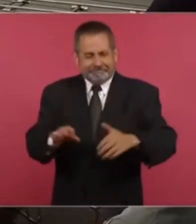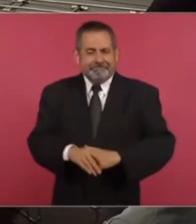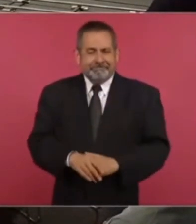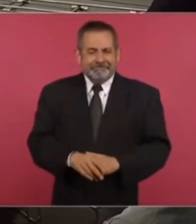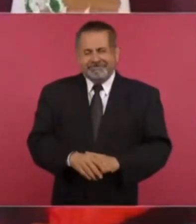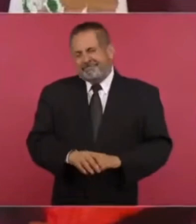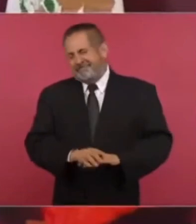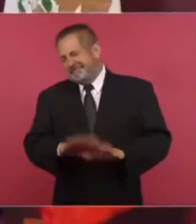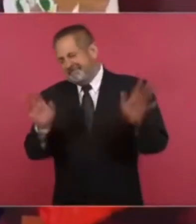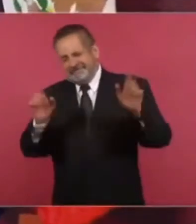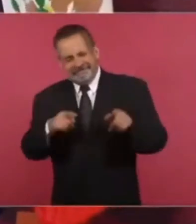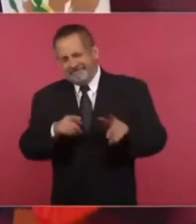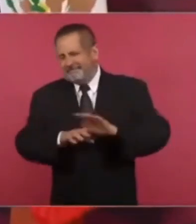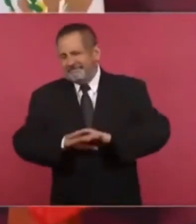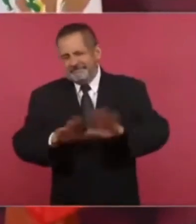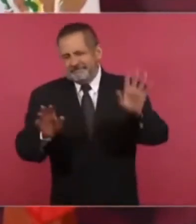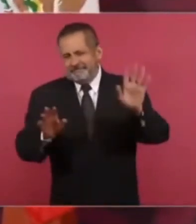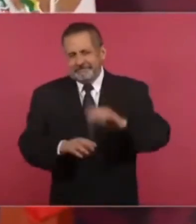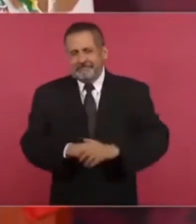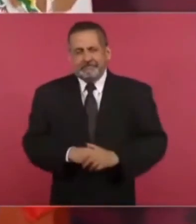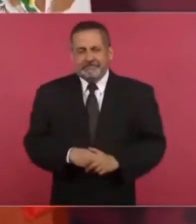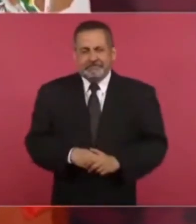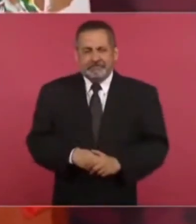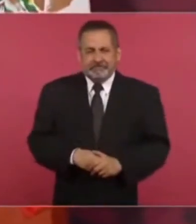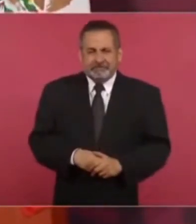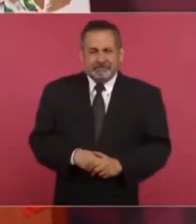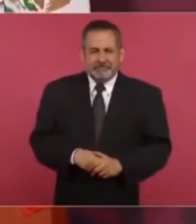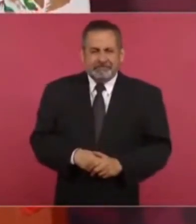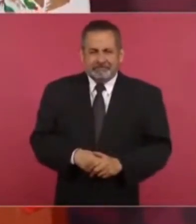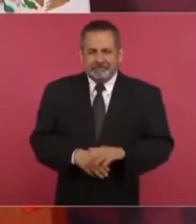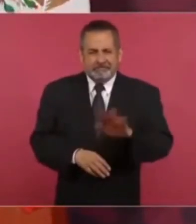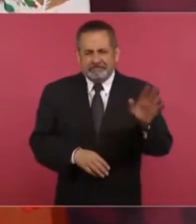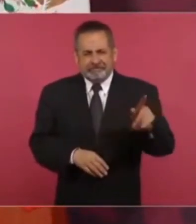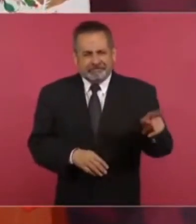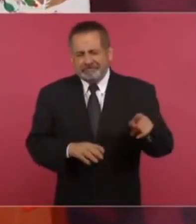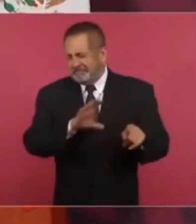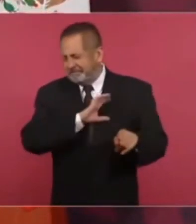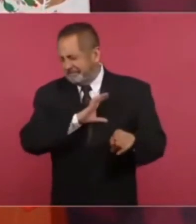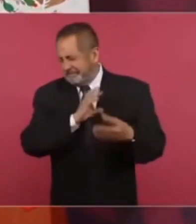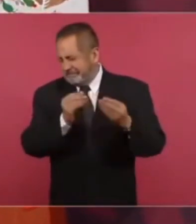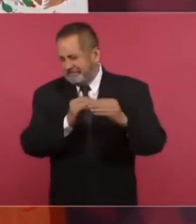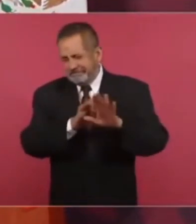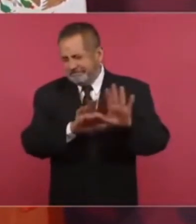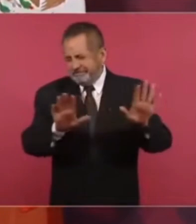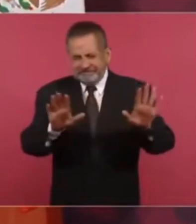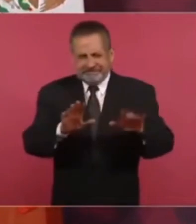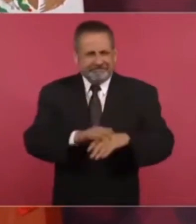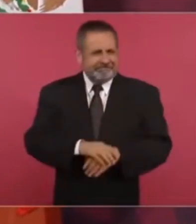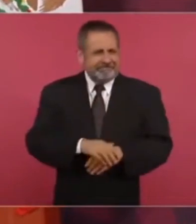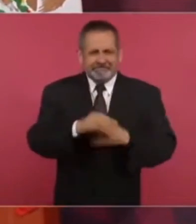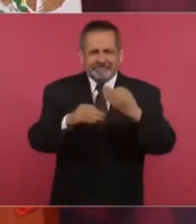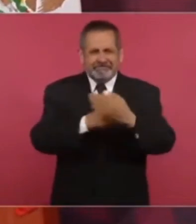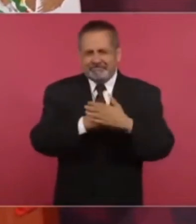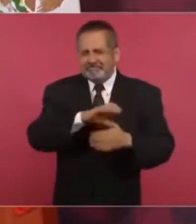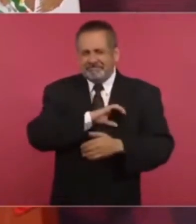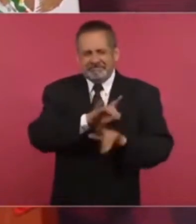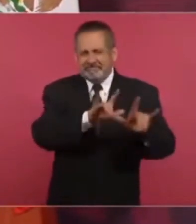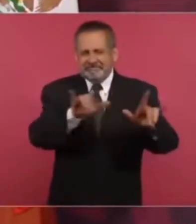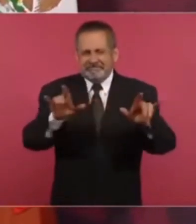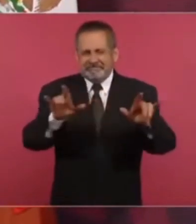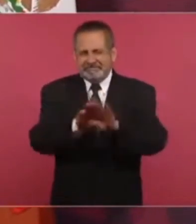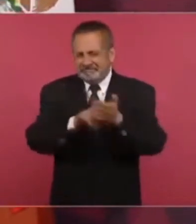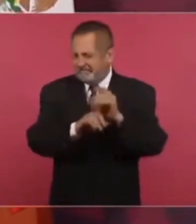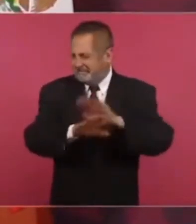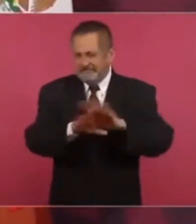ya ya ya ya este los queremos muchos mucho a todos a nuestros adversarios